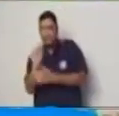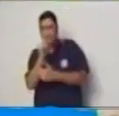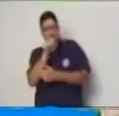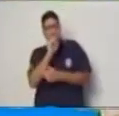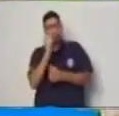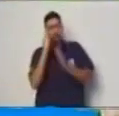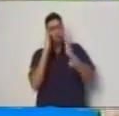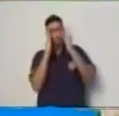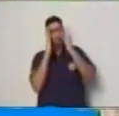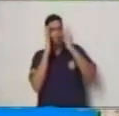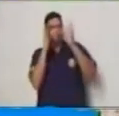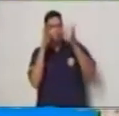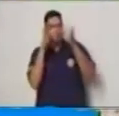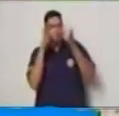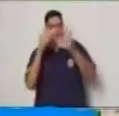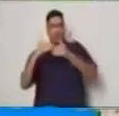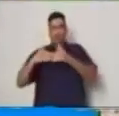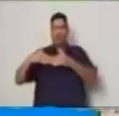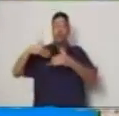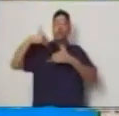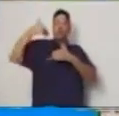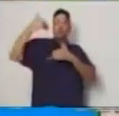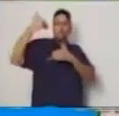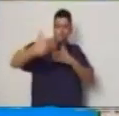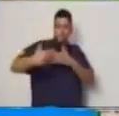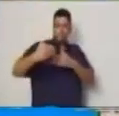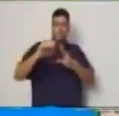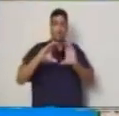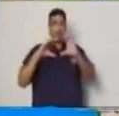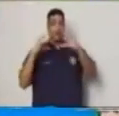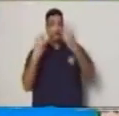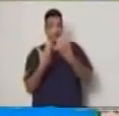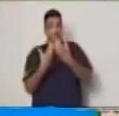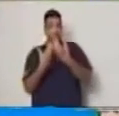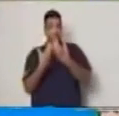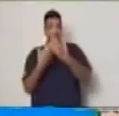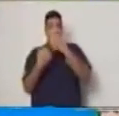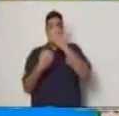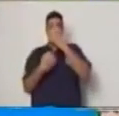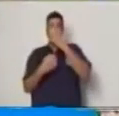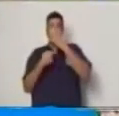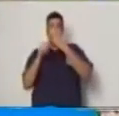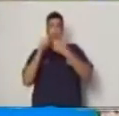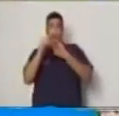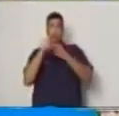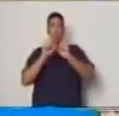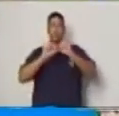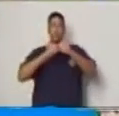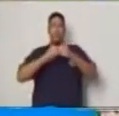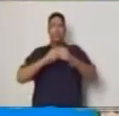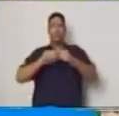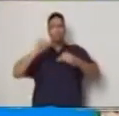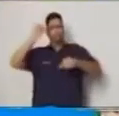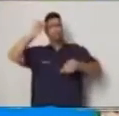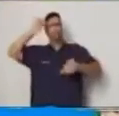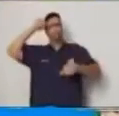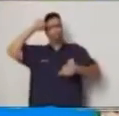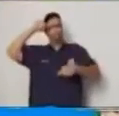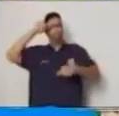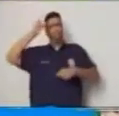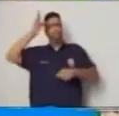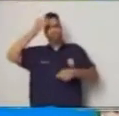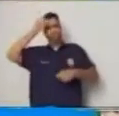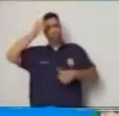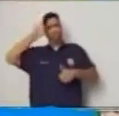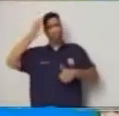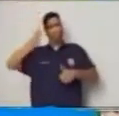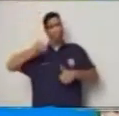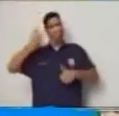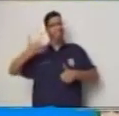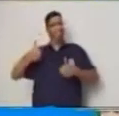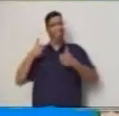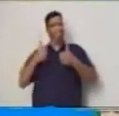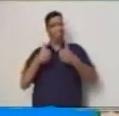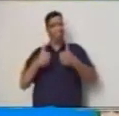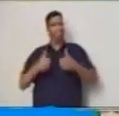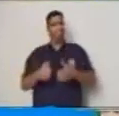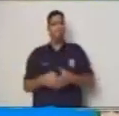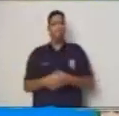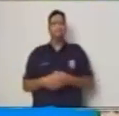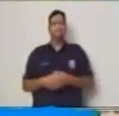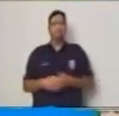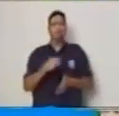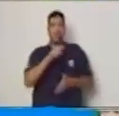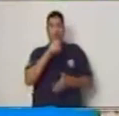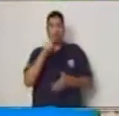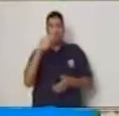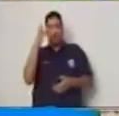a la próxima clase y de esa forma afianzar los conocimientos en cuanto a lo que hemos visto